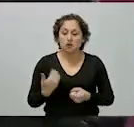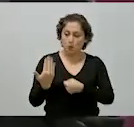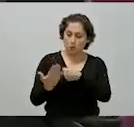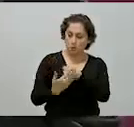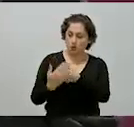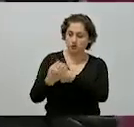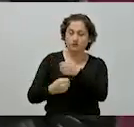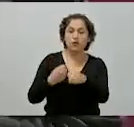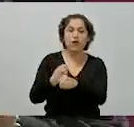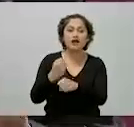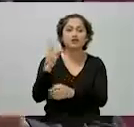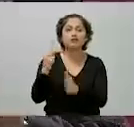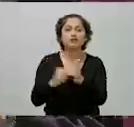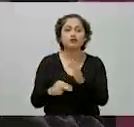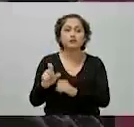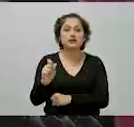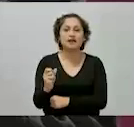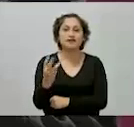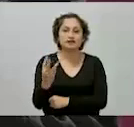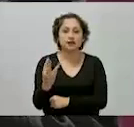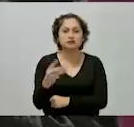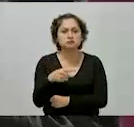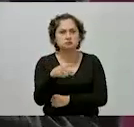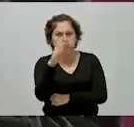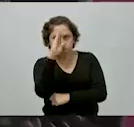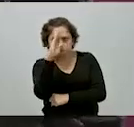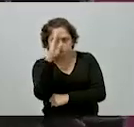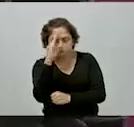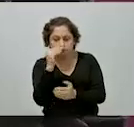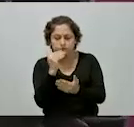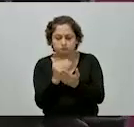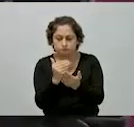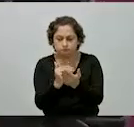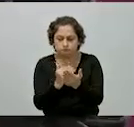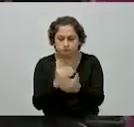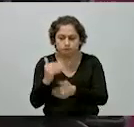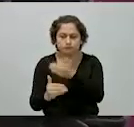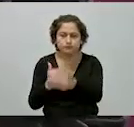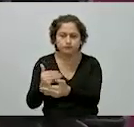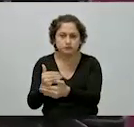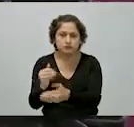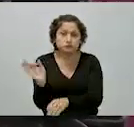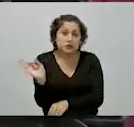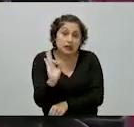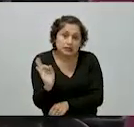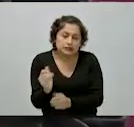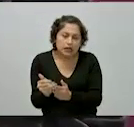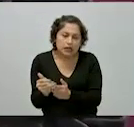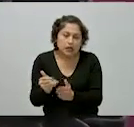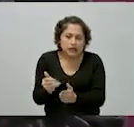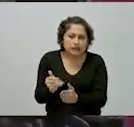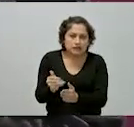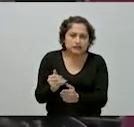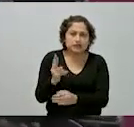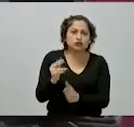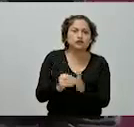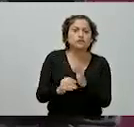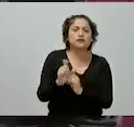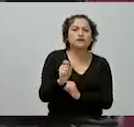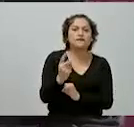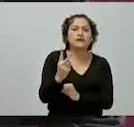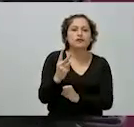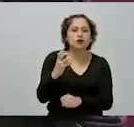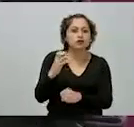y por qué no a finales del 2022. No es para